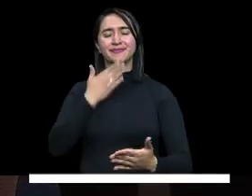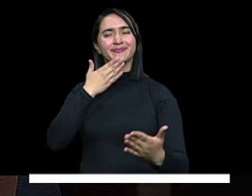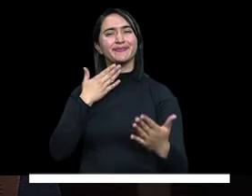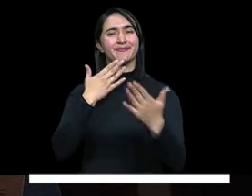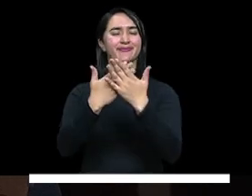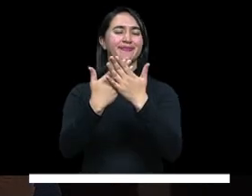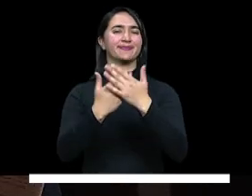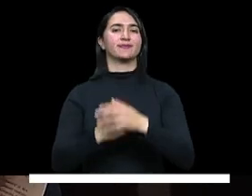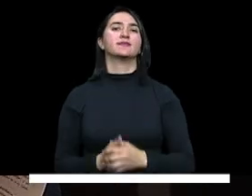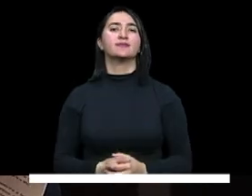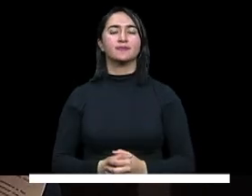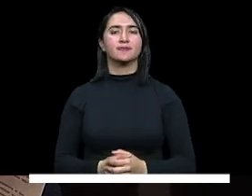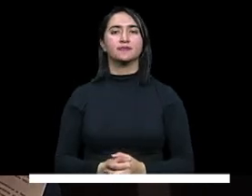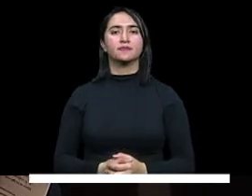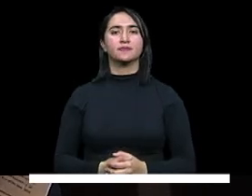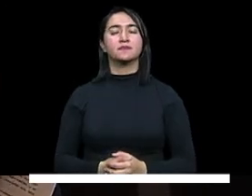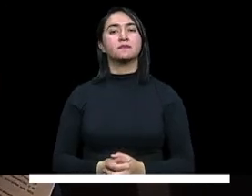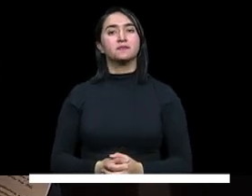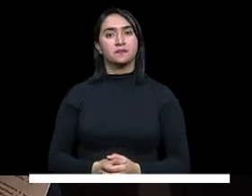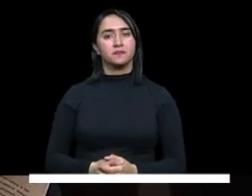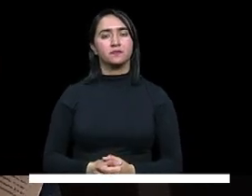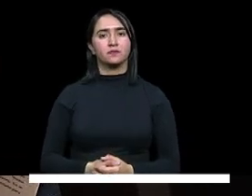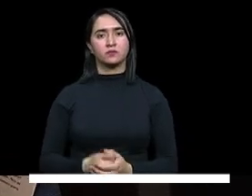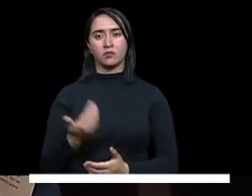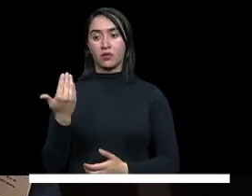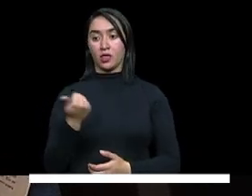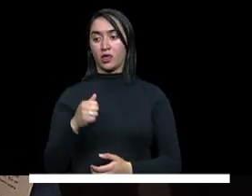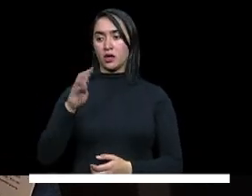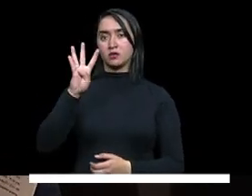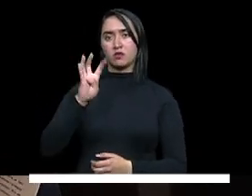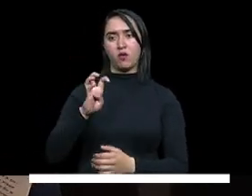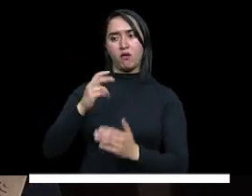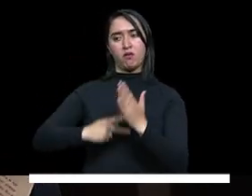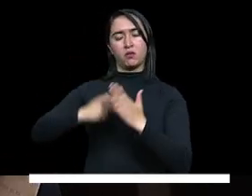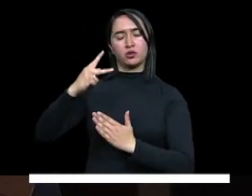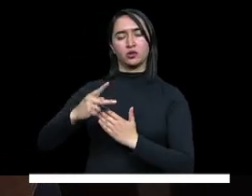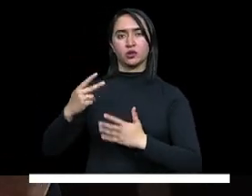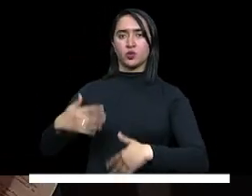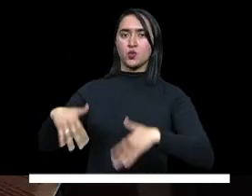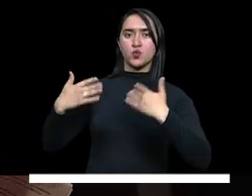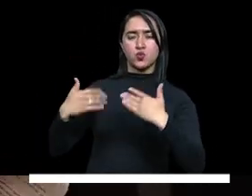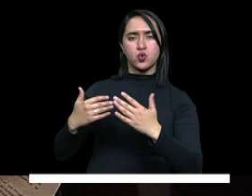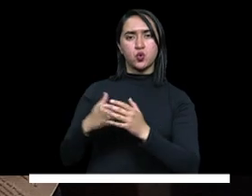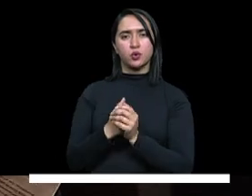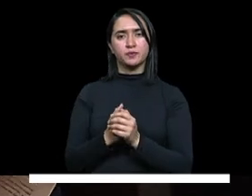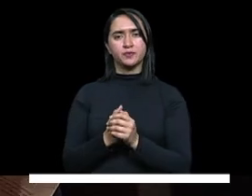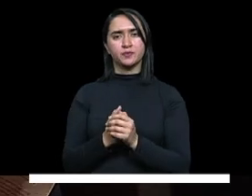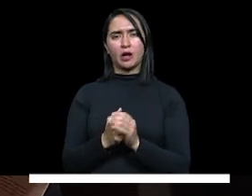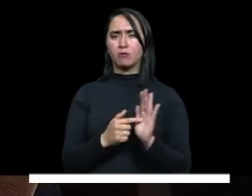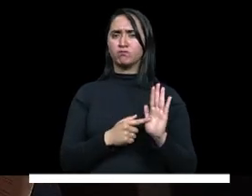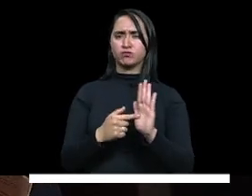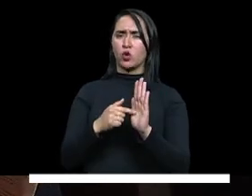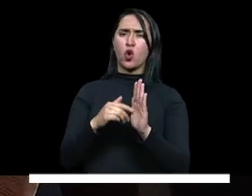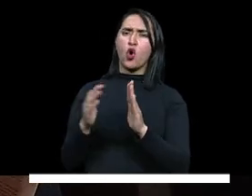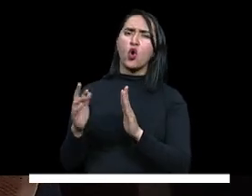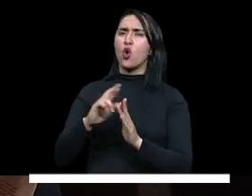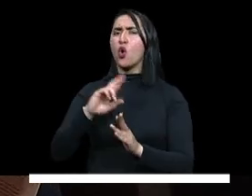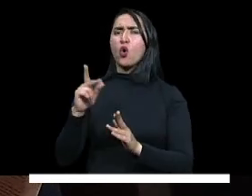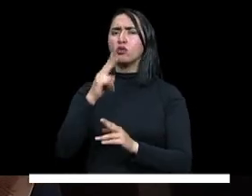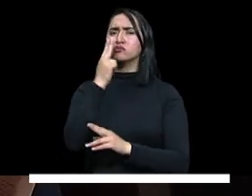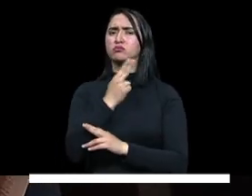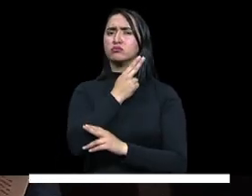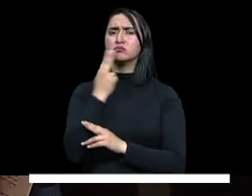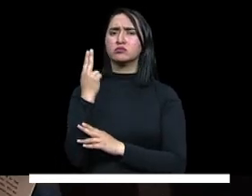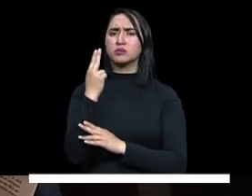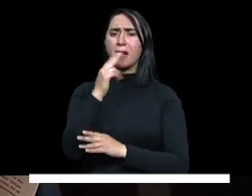Pues 19 proyectos, excelentes noticias para la educación en Colombia pero sigamos con otro de los compromisos del Ministerio